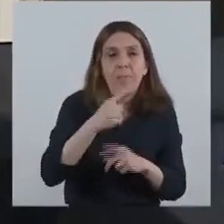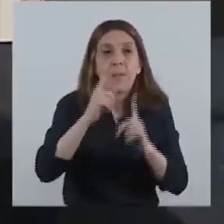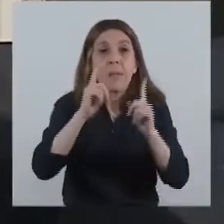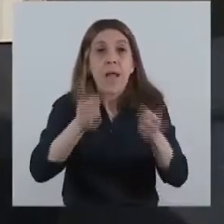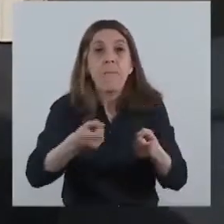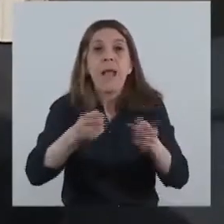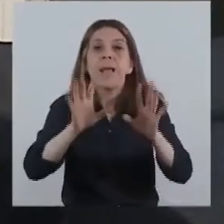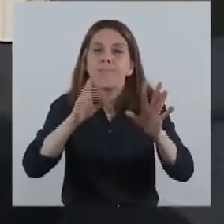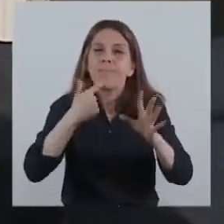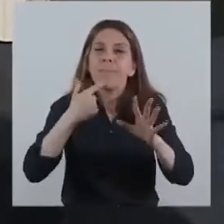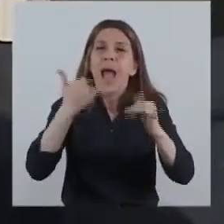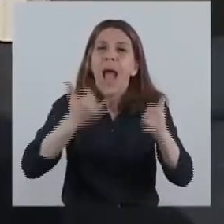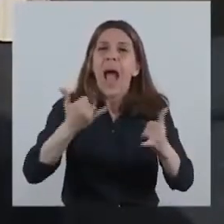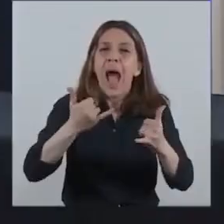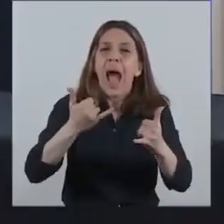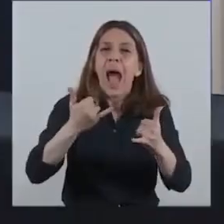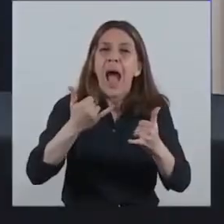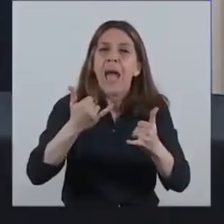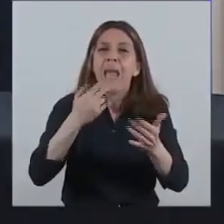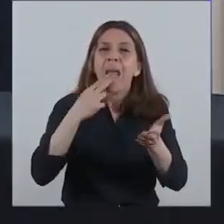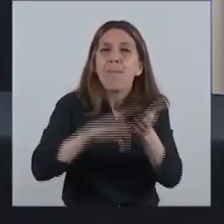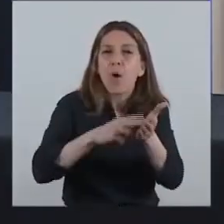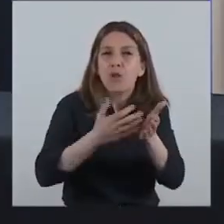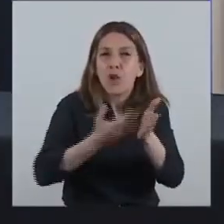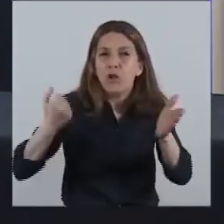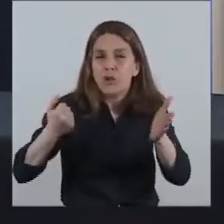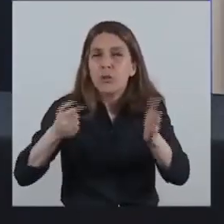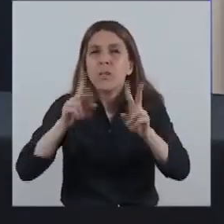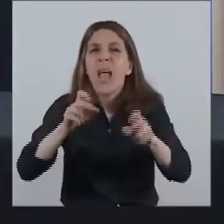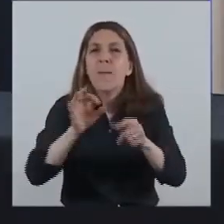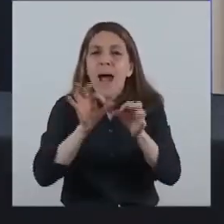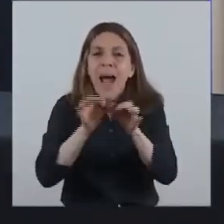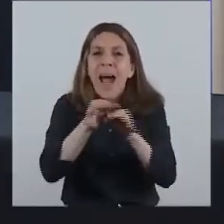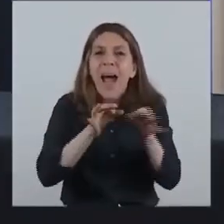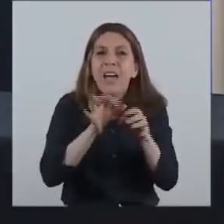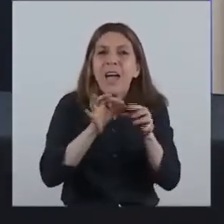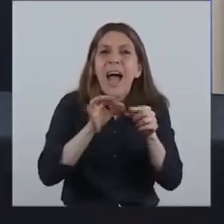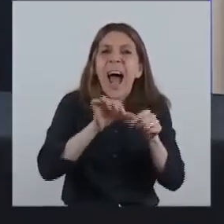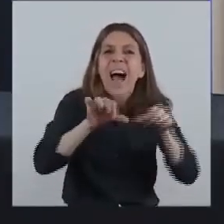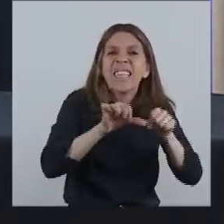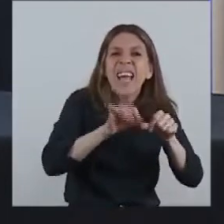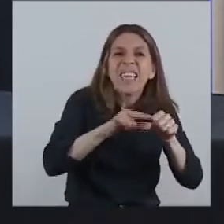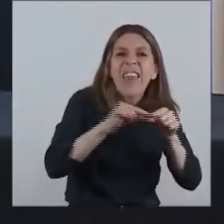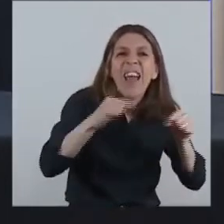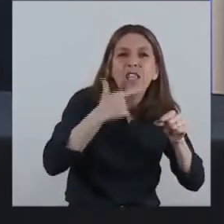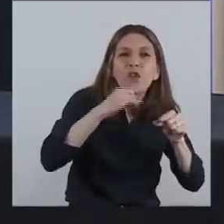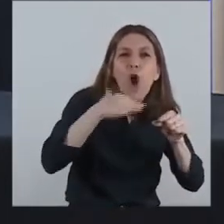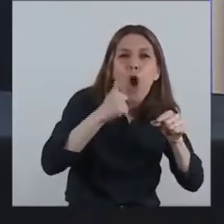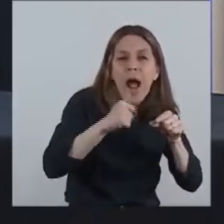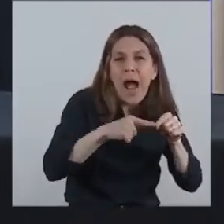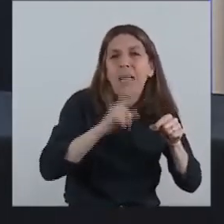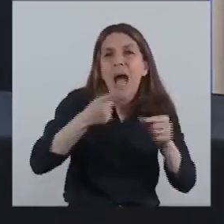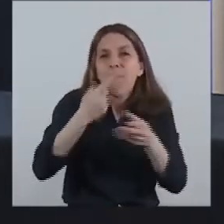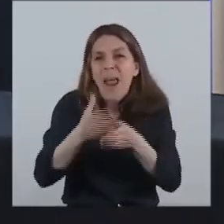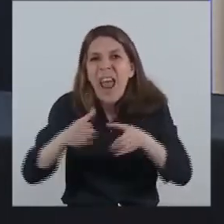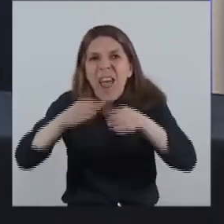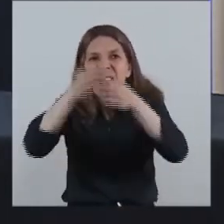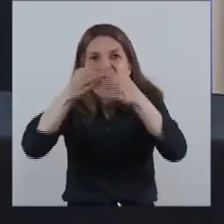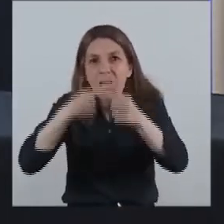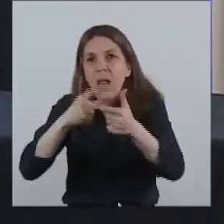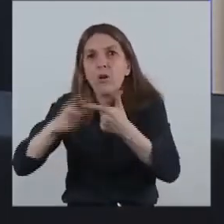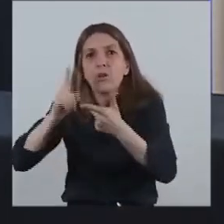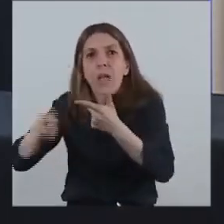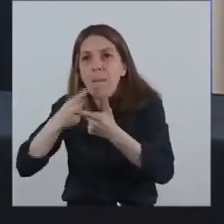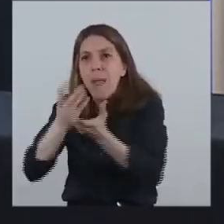Y también hay reducciones para aceites de soja crudo, aceite de soja refinado envasado, aceite de soja refinado a